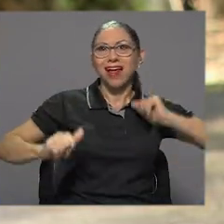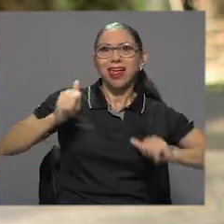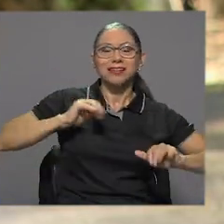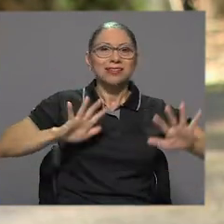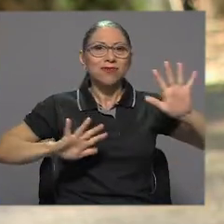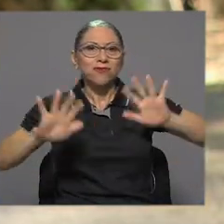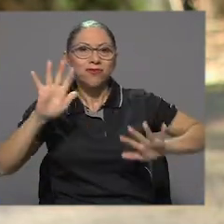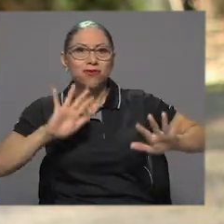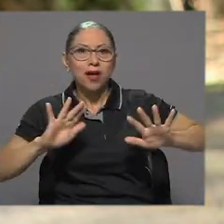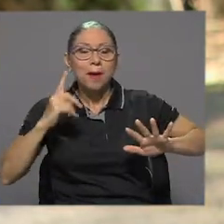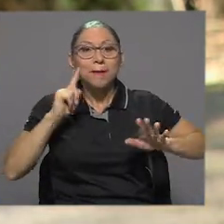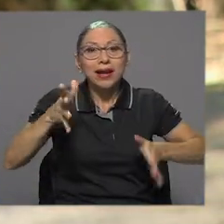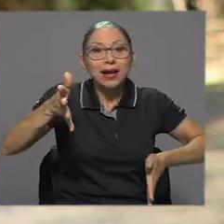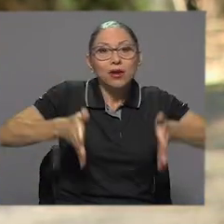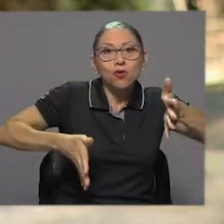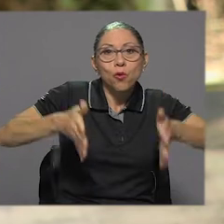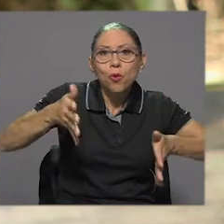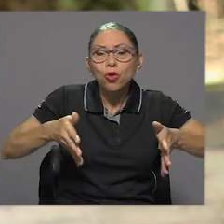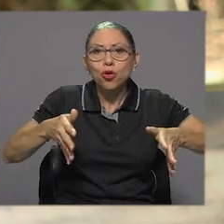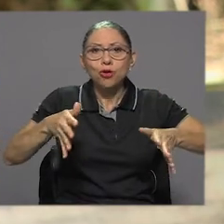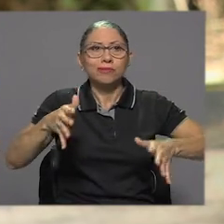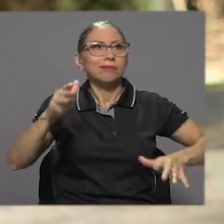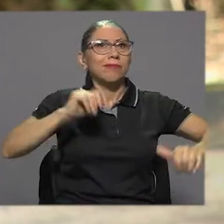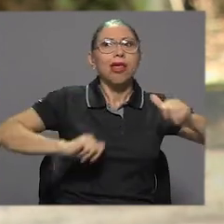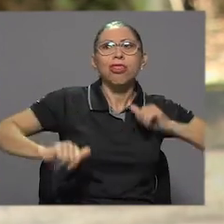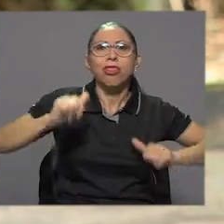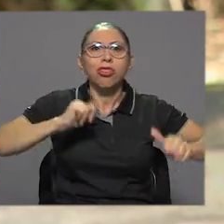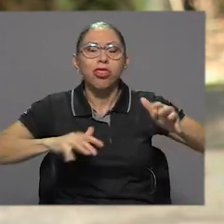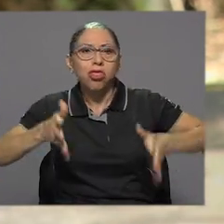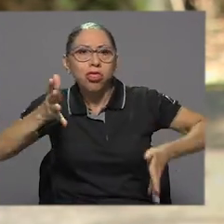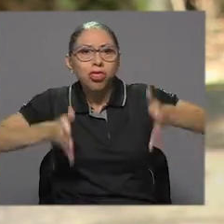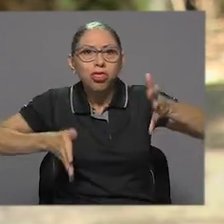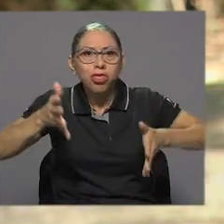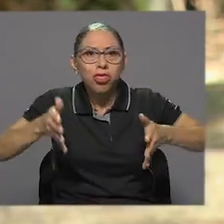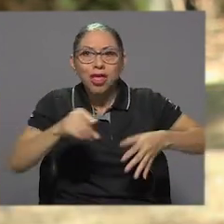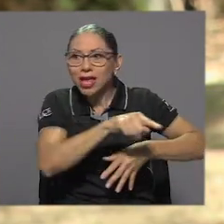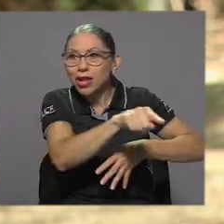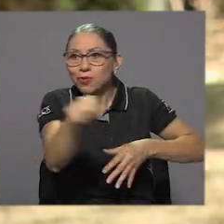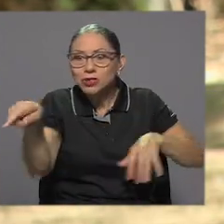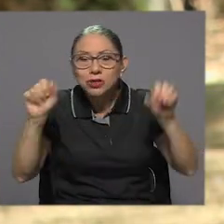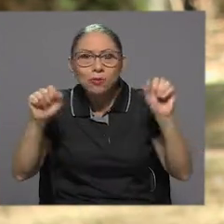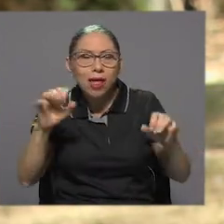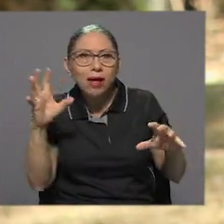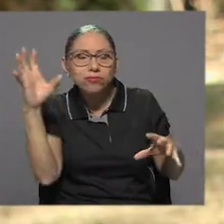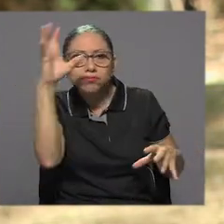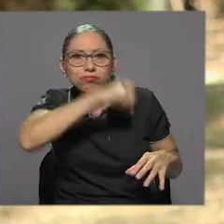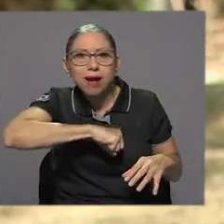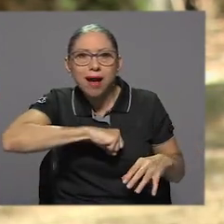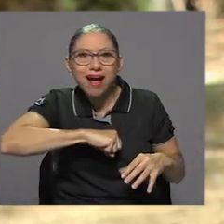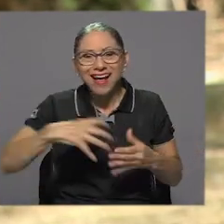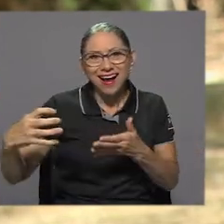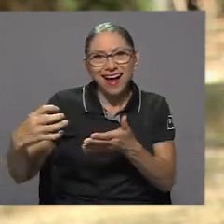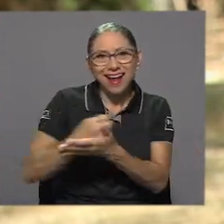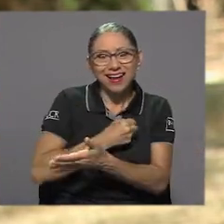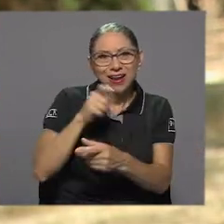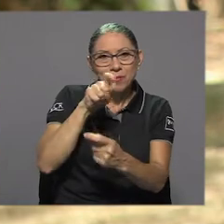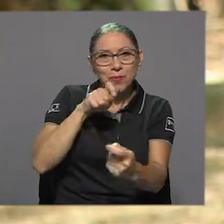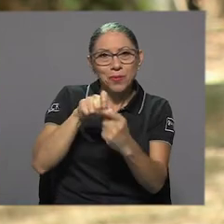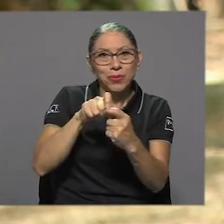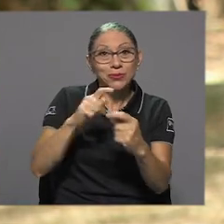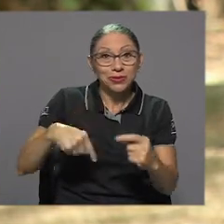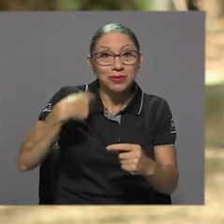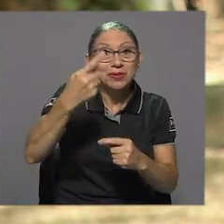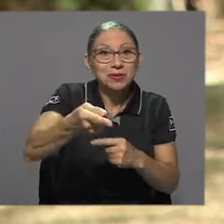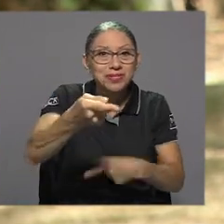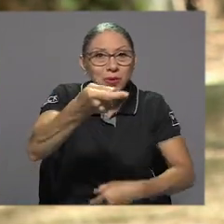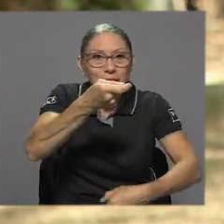charadas para que la robot realice diferentes invitaciones y los muchachos puedan adivinarlas con eso ganar puntos y llevar a una